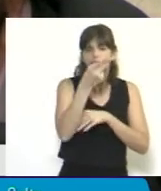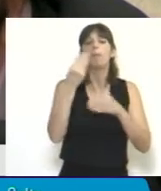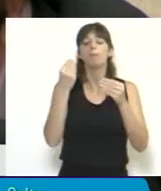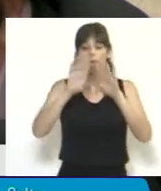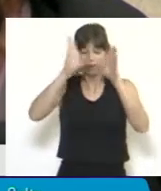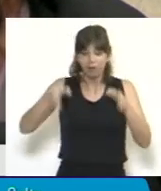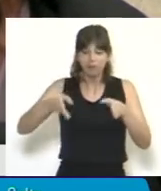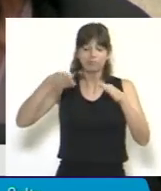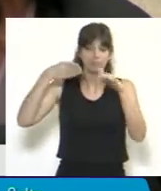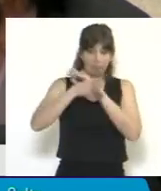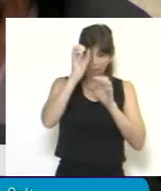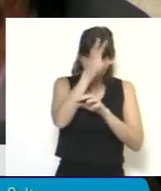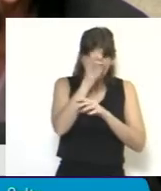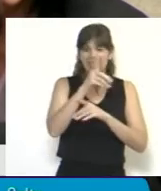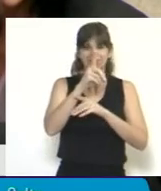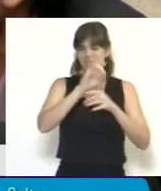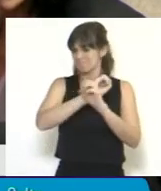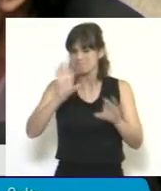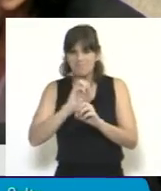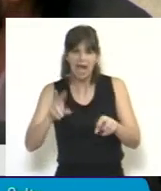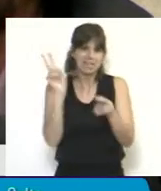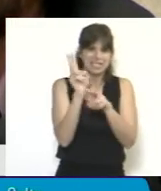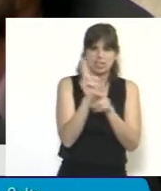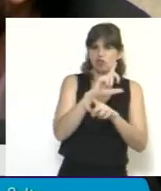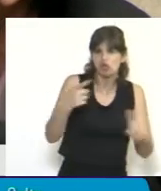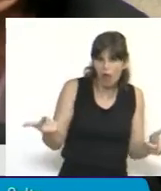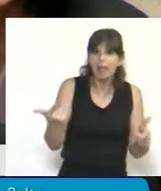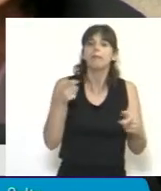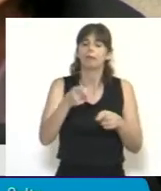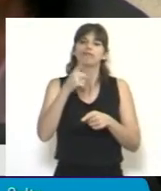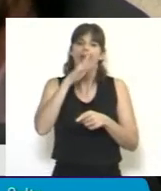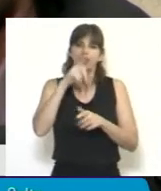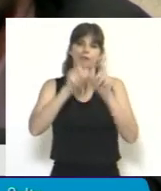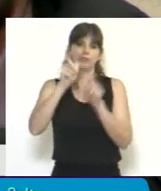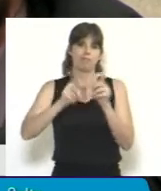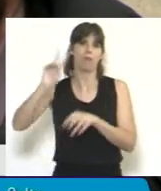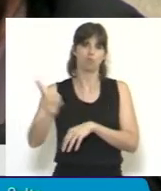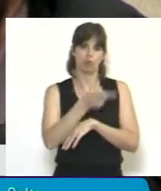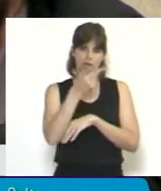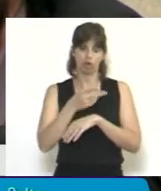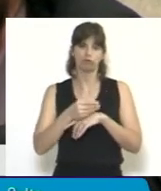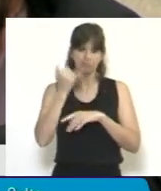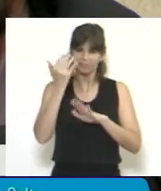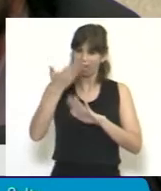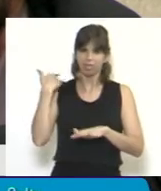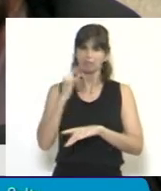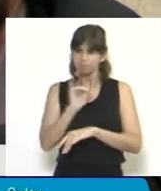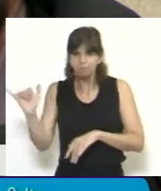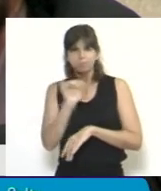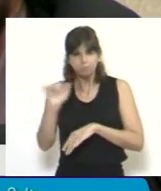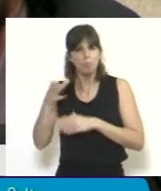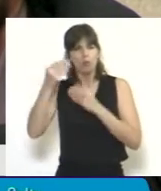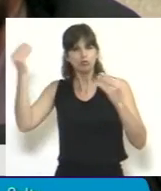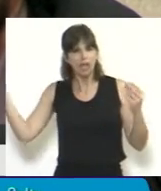que fueron denunciadas por ATE con anterioridad a que ocurriera este